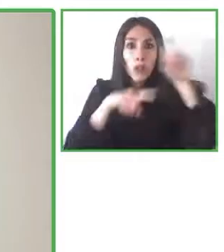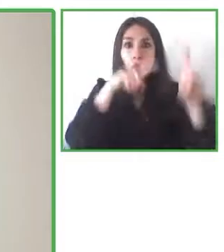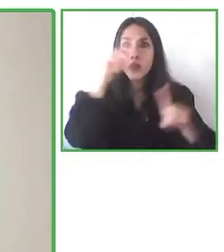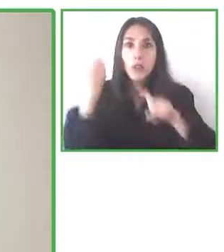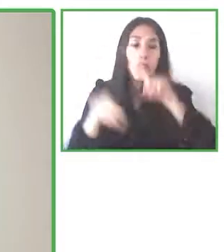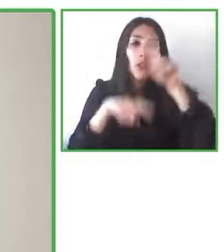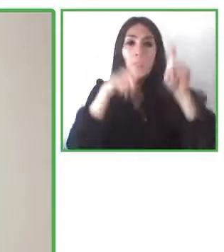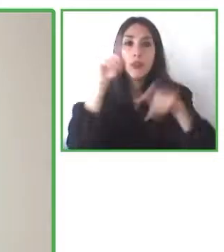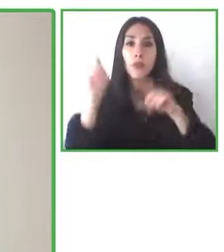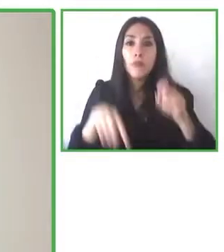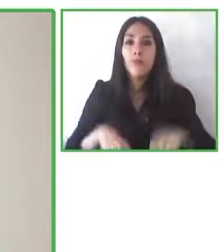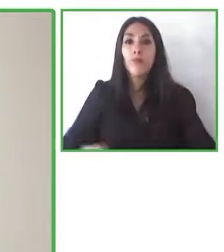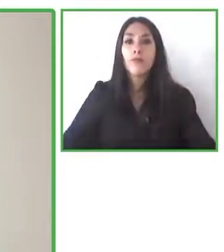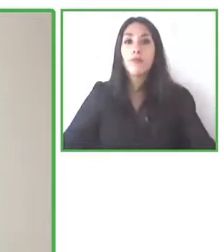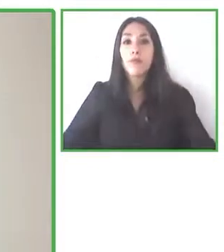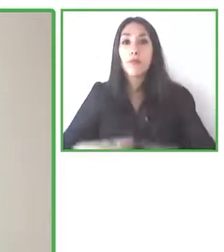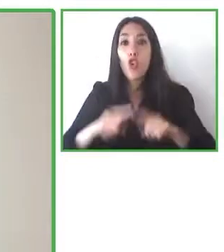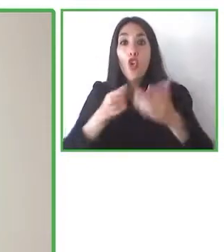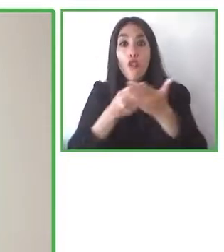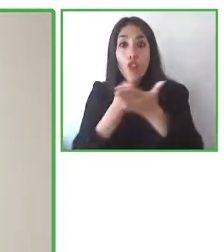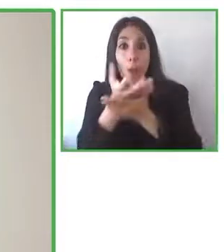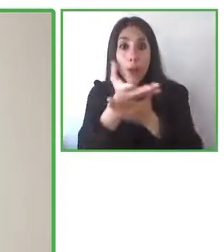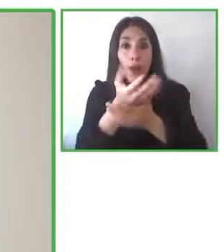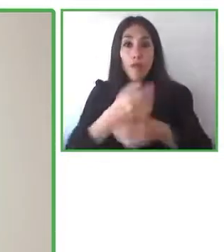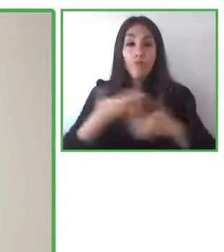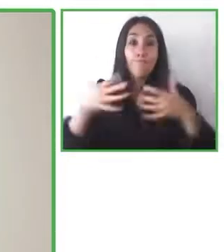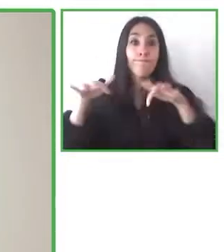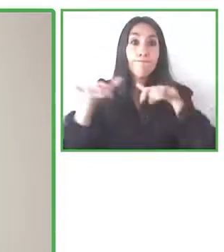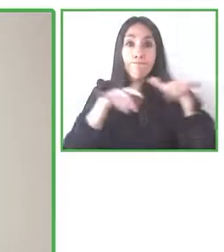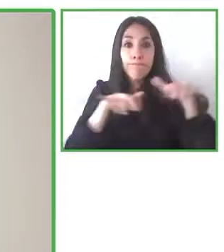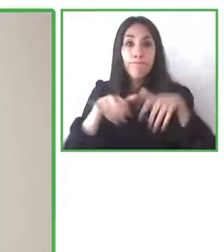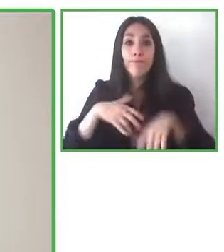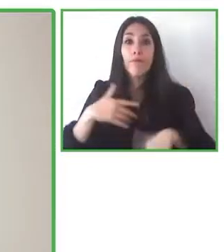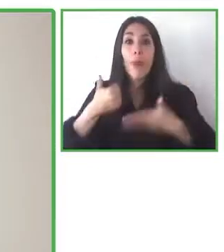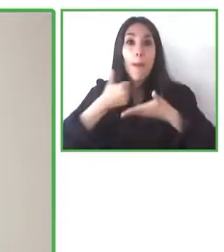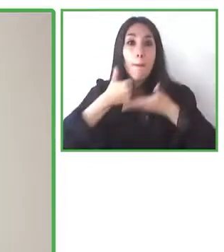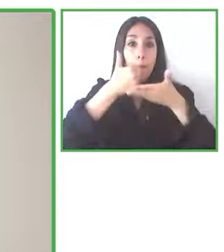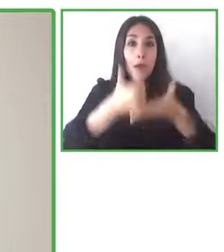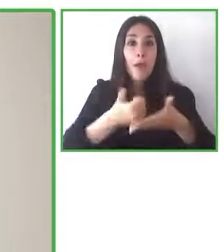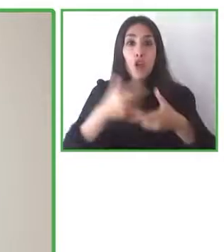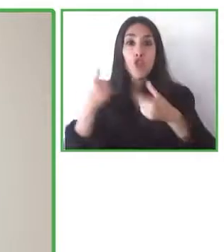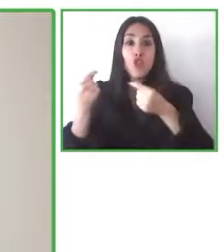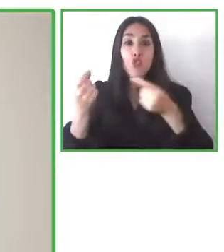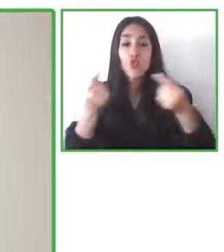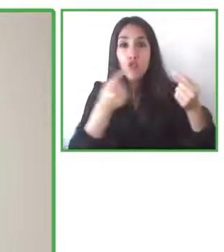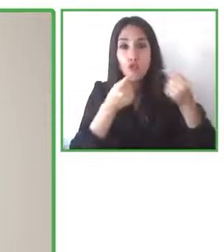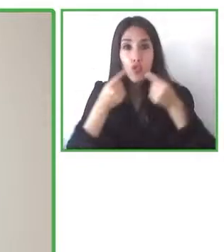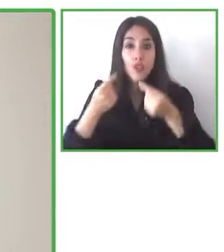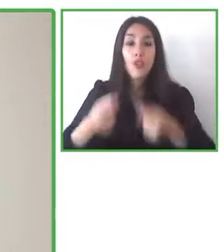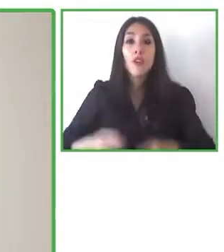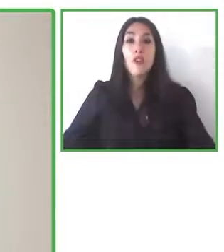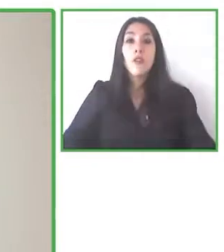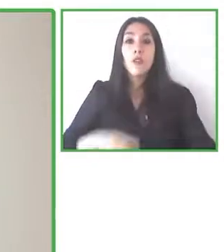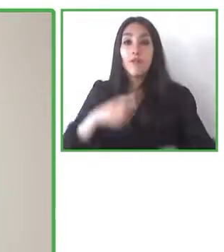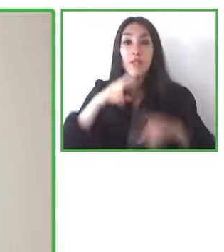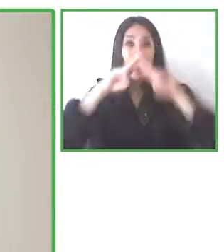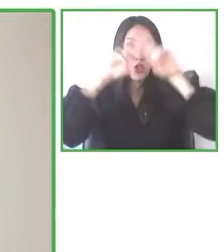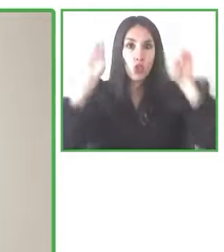y ayudando a fabricantes internacionales de software para poder aproximarse a distintos mercados.